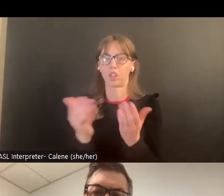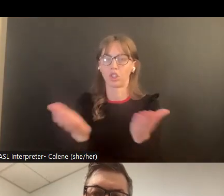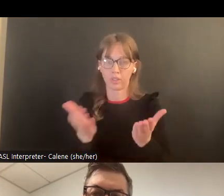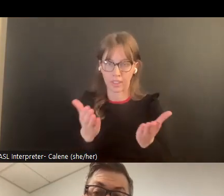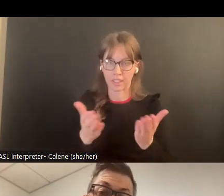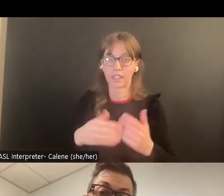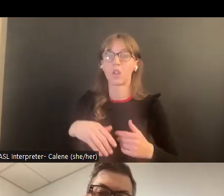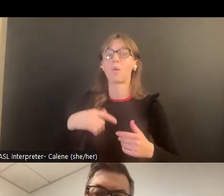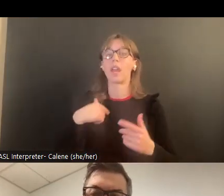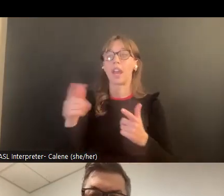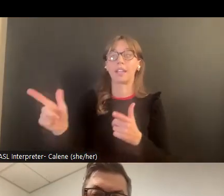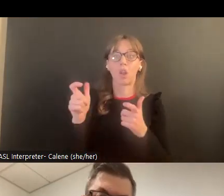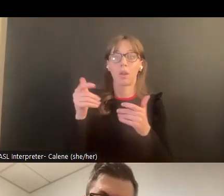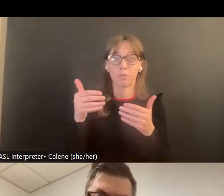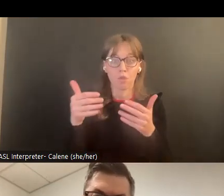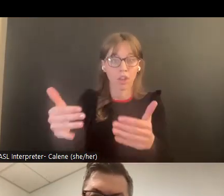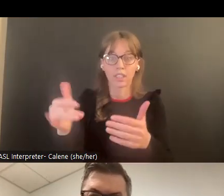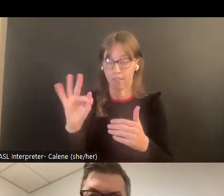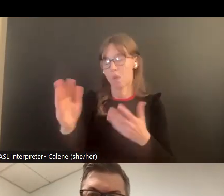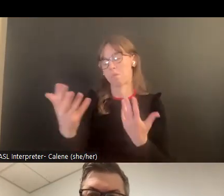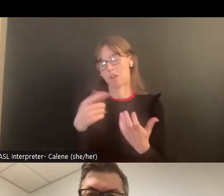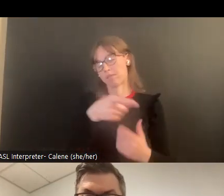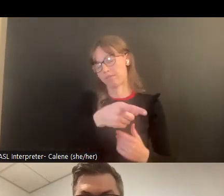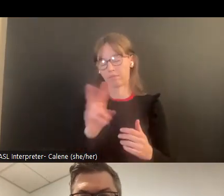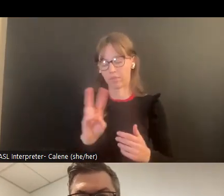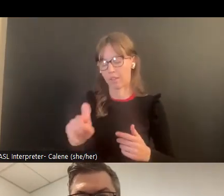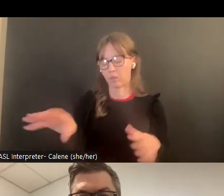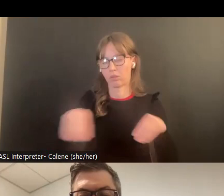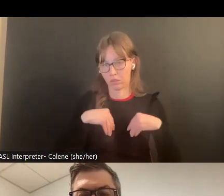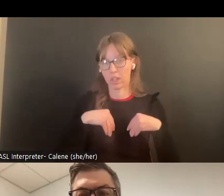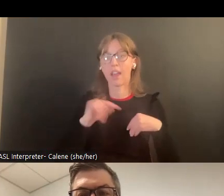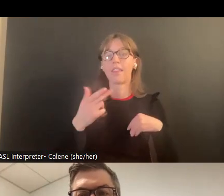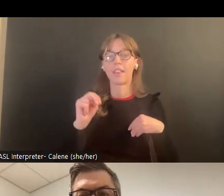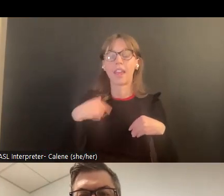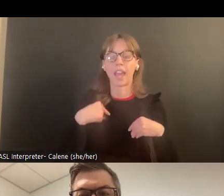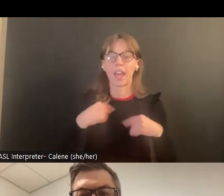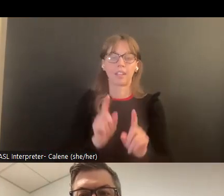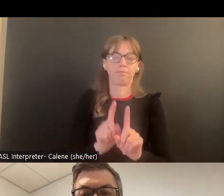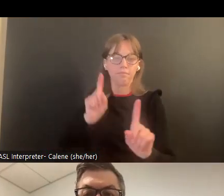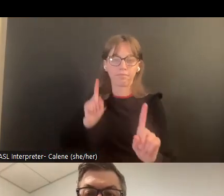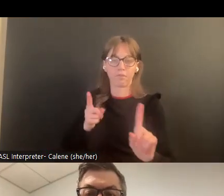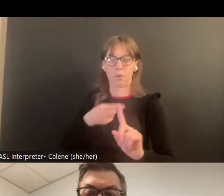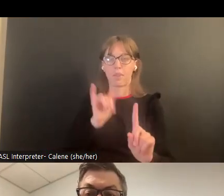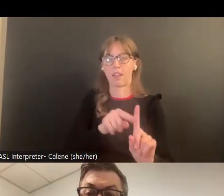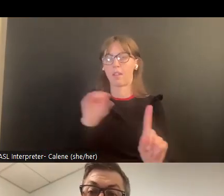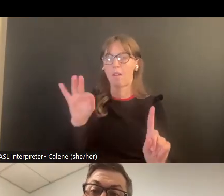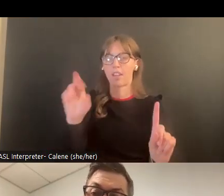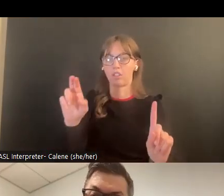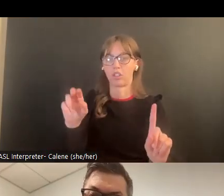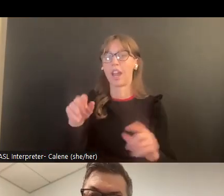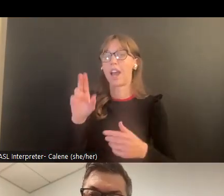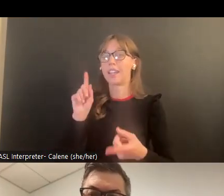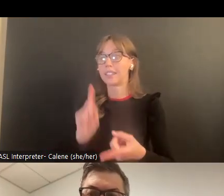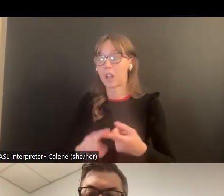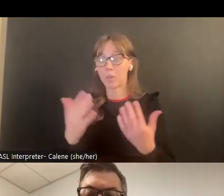acelerando el proceso para poder en fin si aceptan claro alejarse de